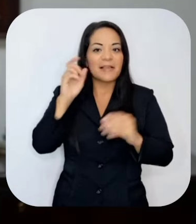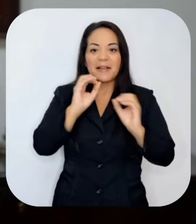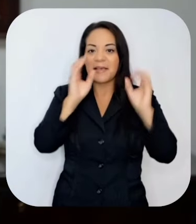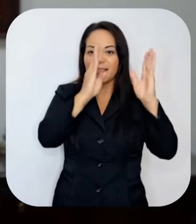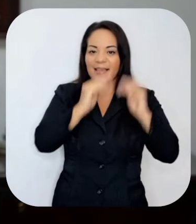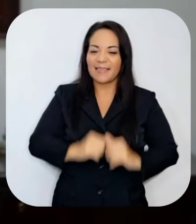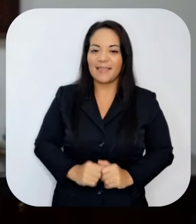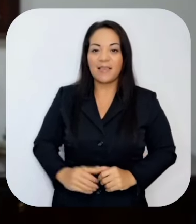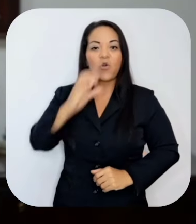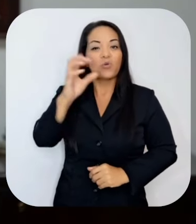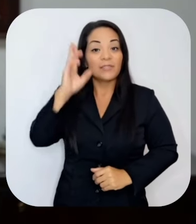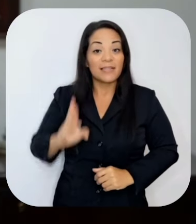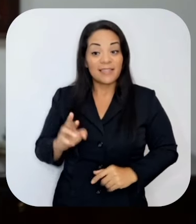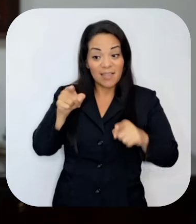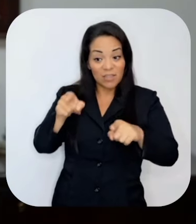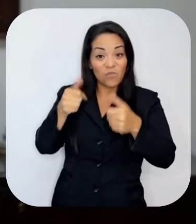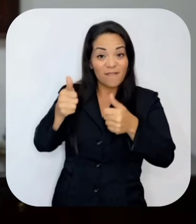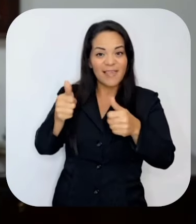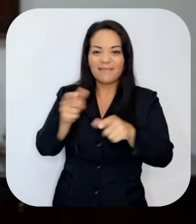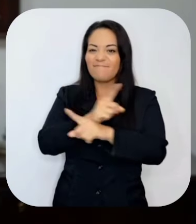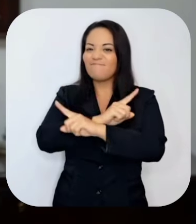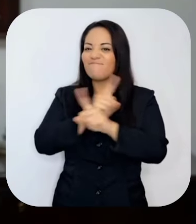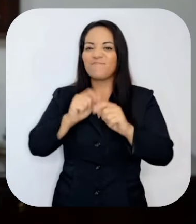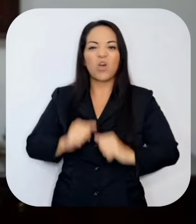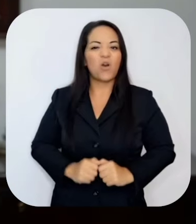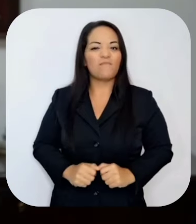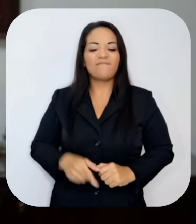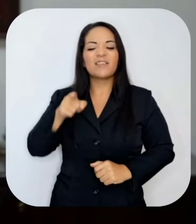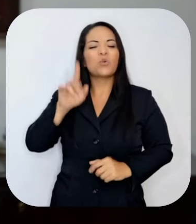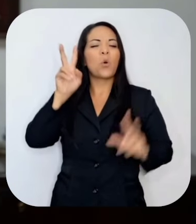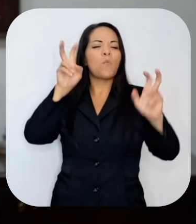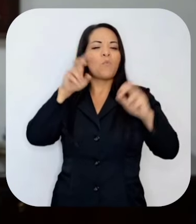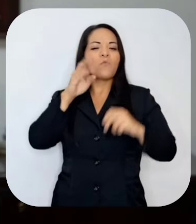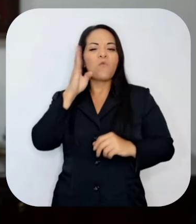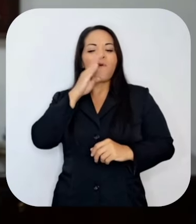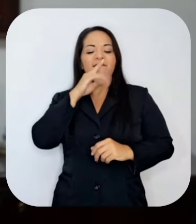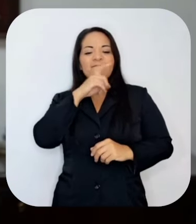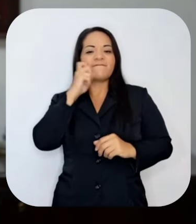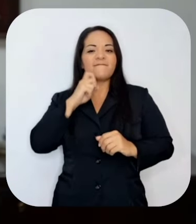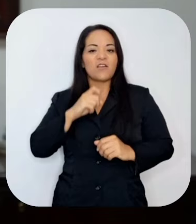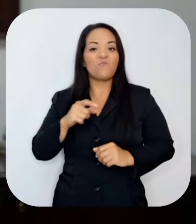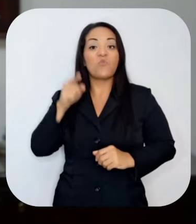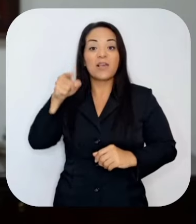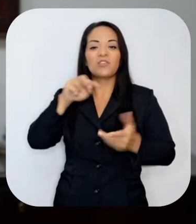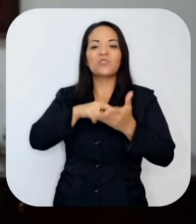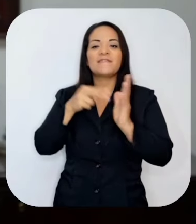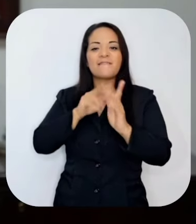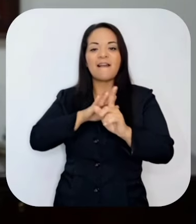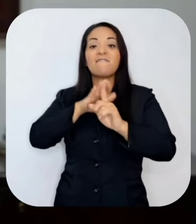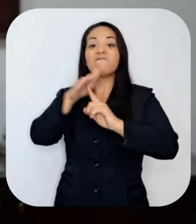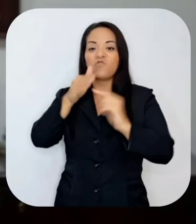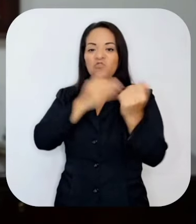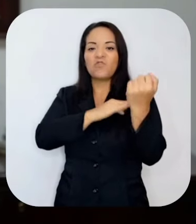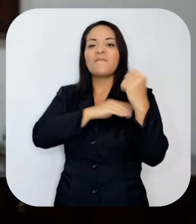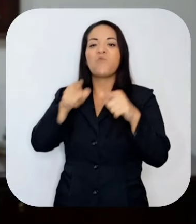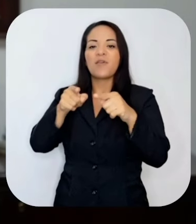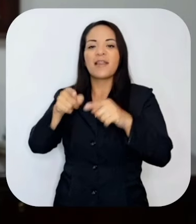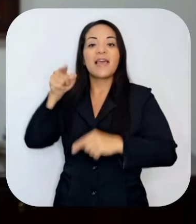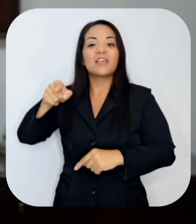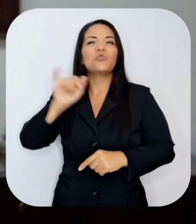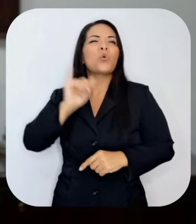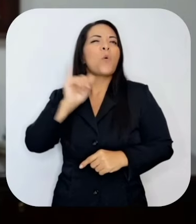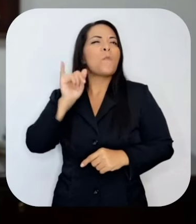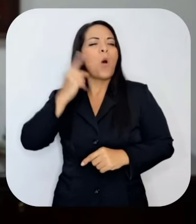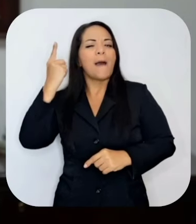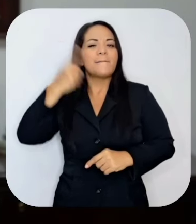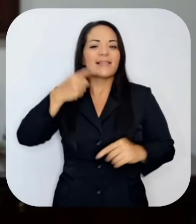abuso de poder. Lo interpretamos como una amenaza clara de la Fiscalía al gobierno. Son mensajes que